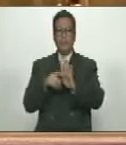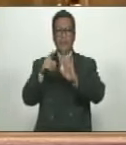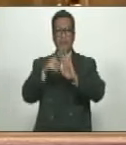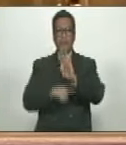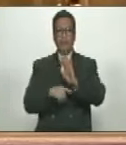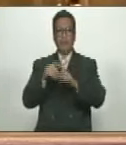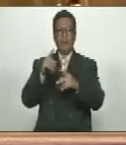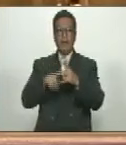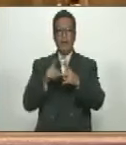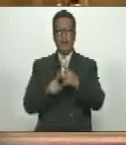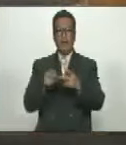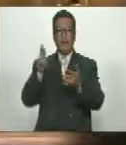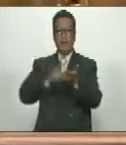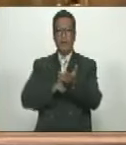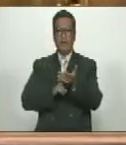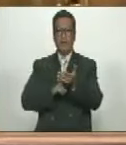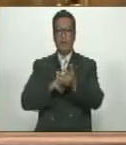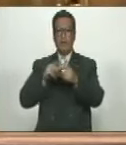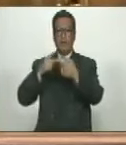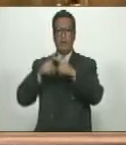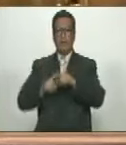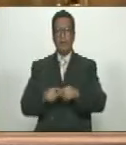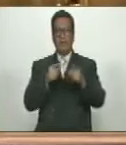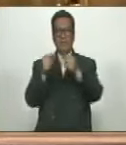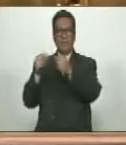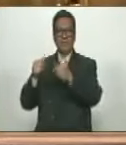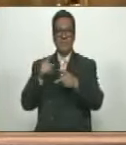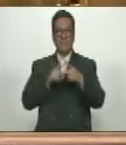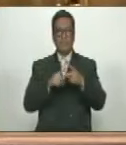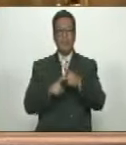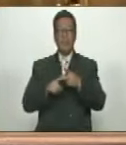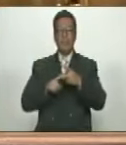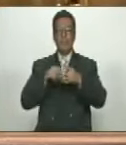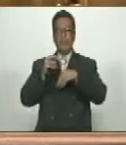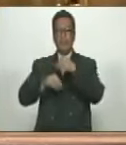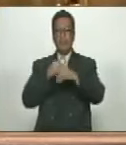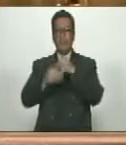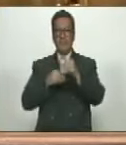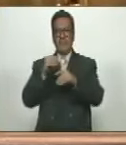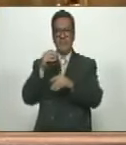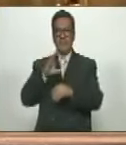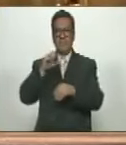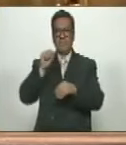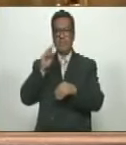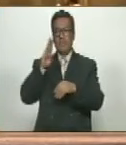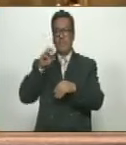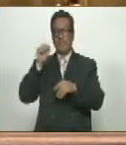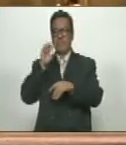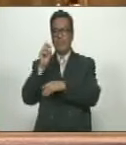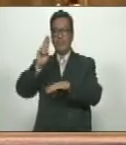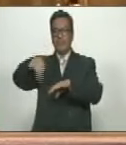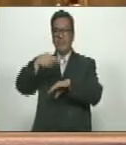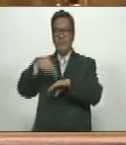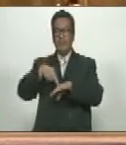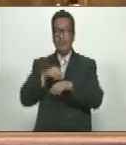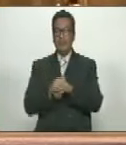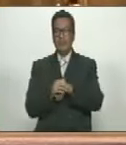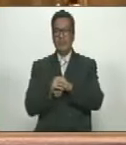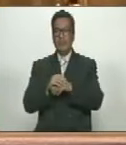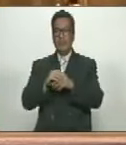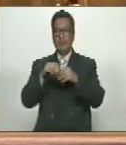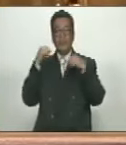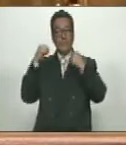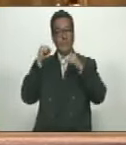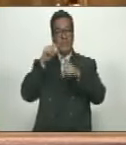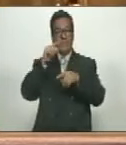informes sobre los presupuestos de los ingresos, gastos operativos del Banco Central de Venezuela y de la Asamblea Nacional, correspondientes al